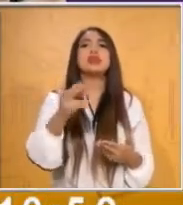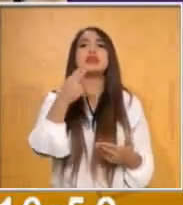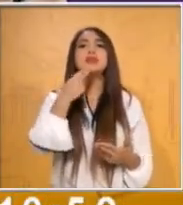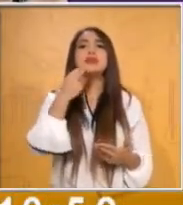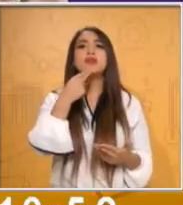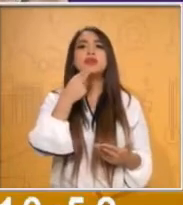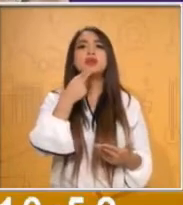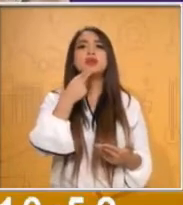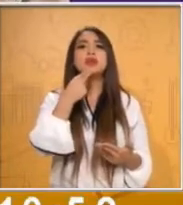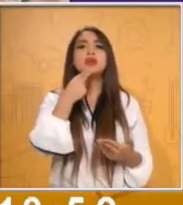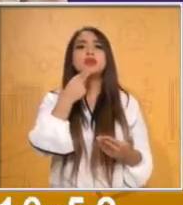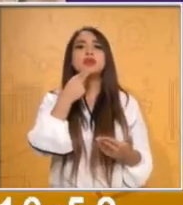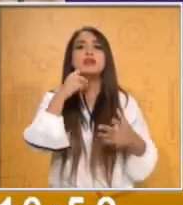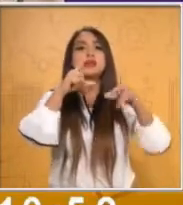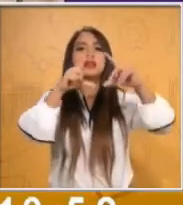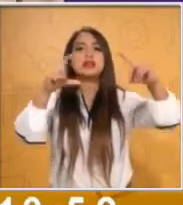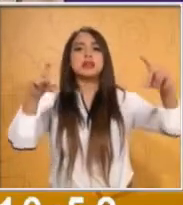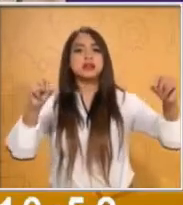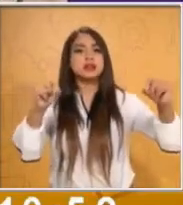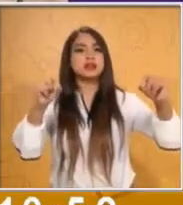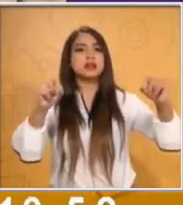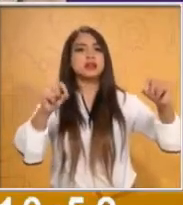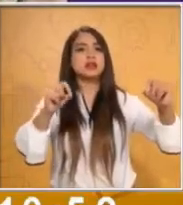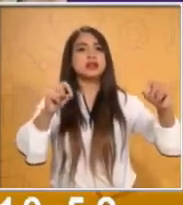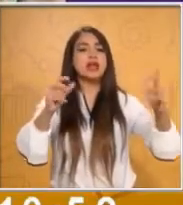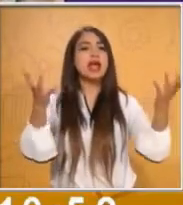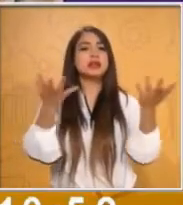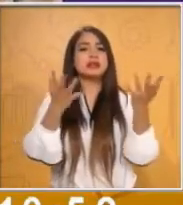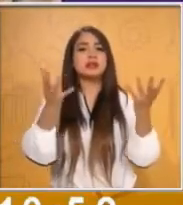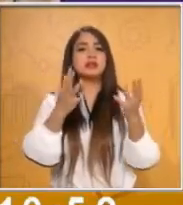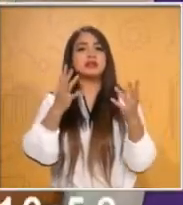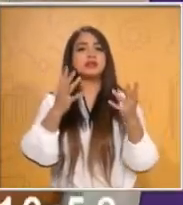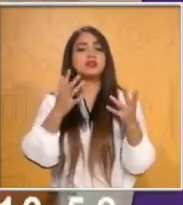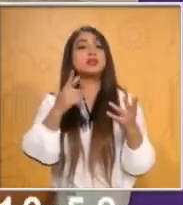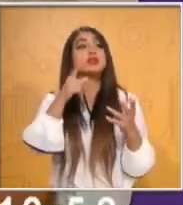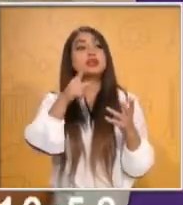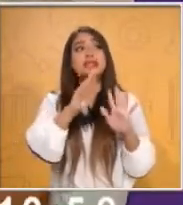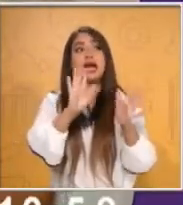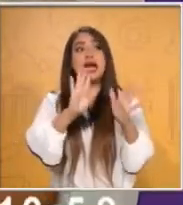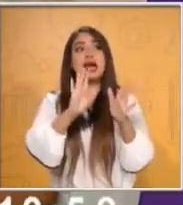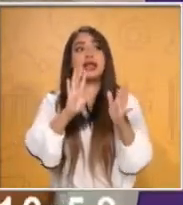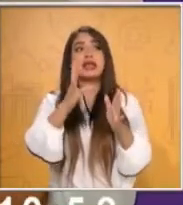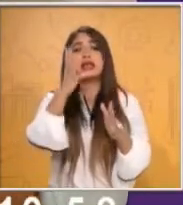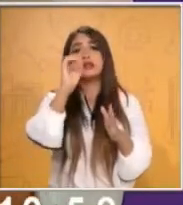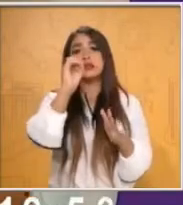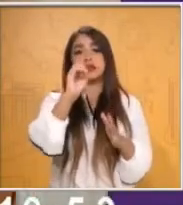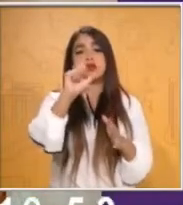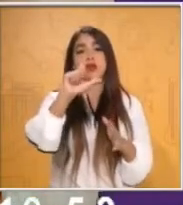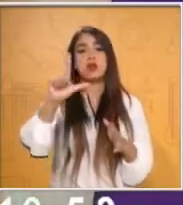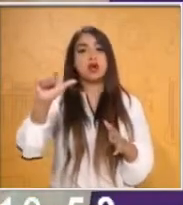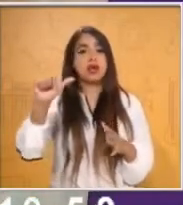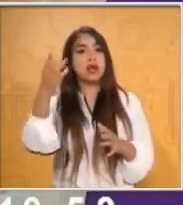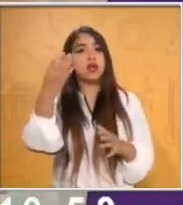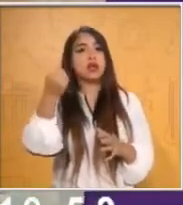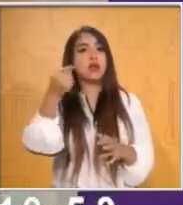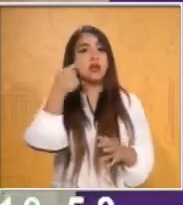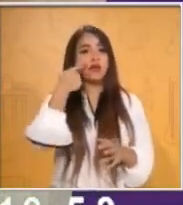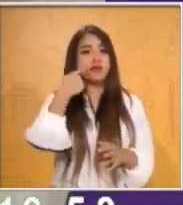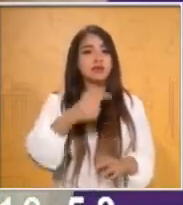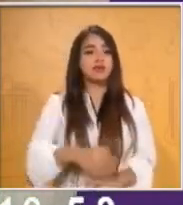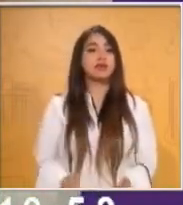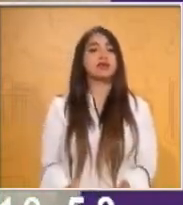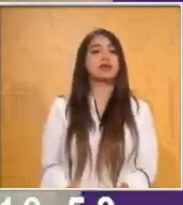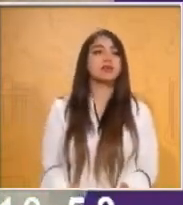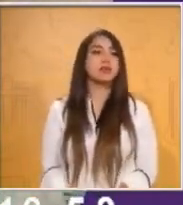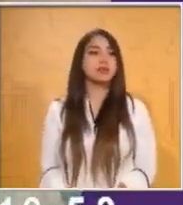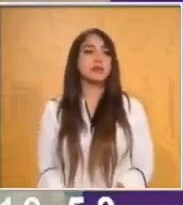ya hicimos nuestras tarjetas del cero al nueve y daremos pie a formar nuestros números.